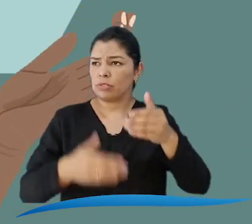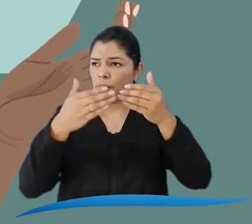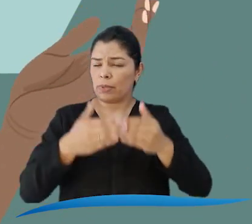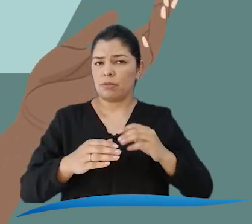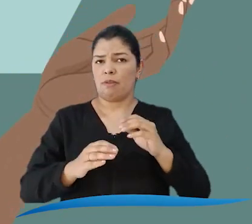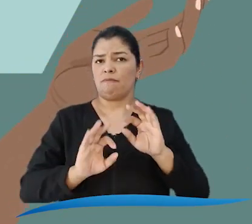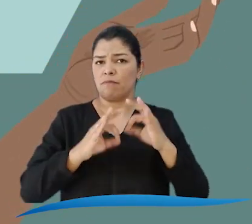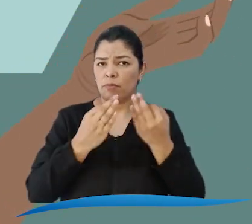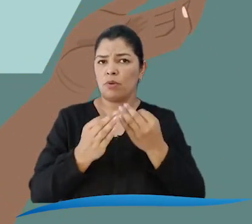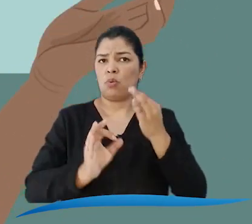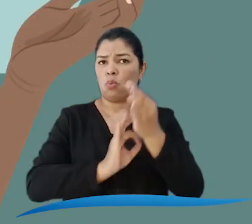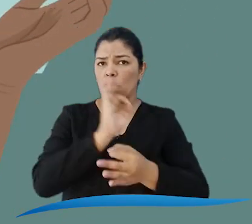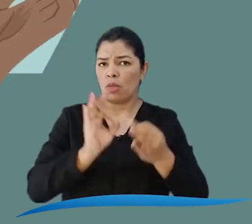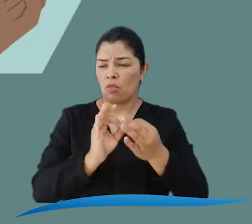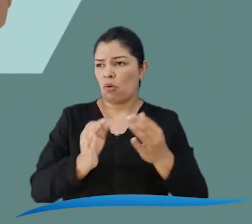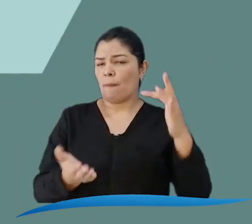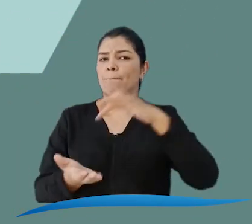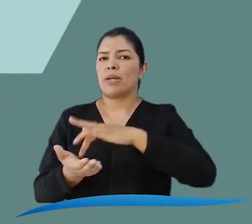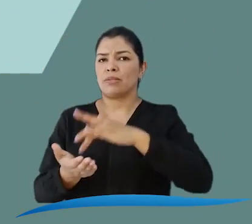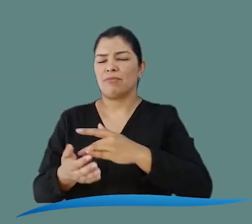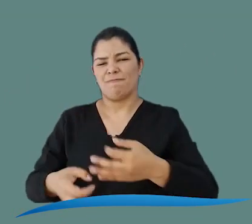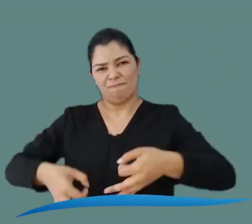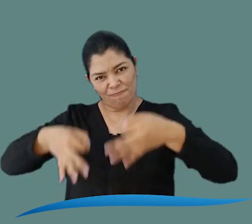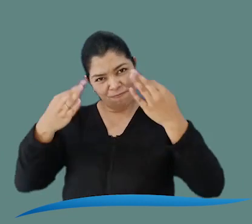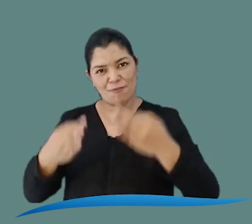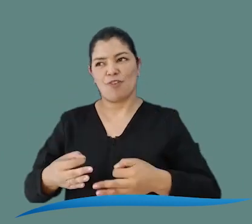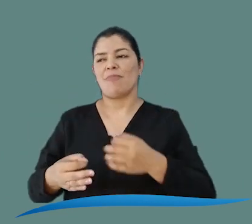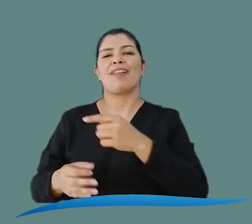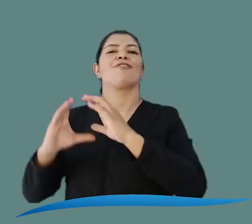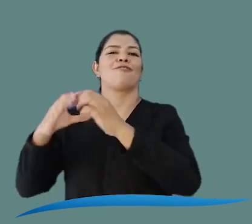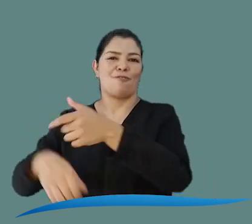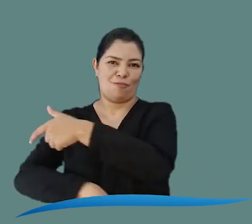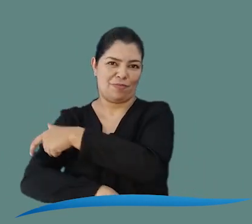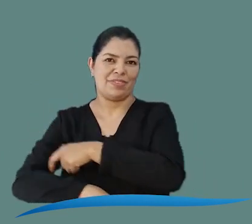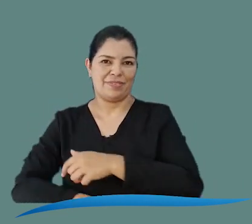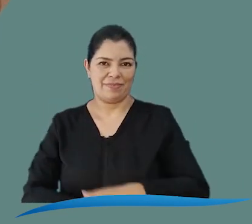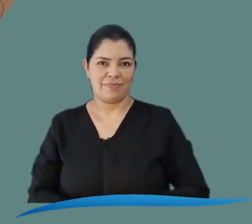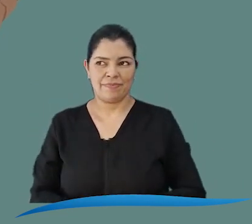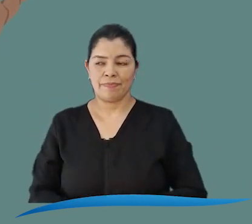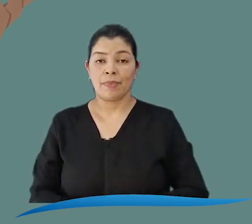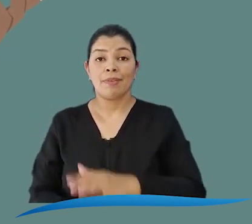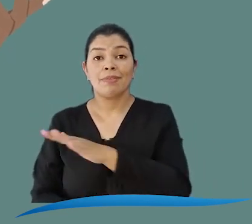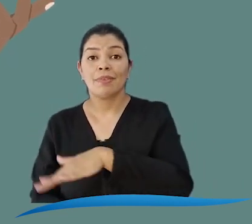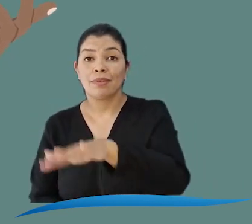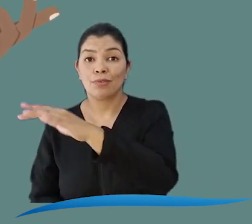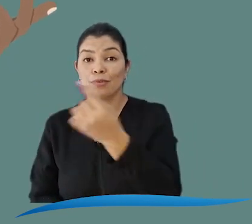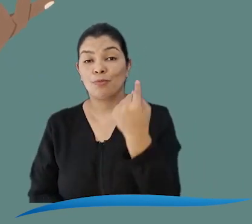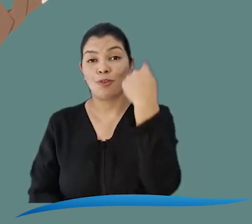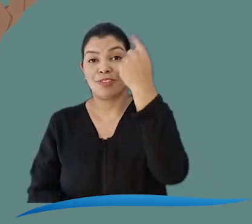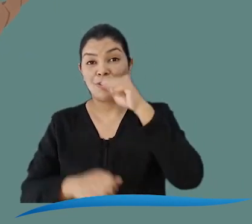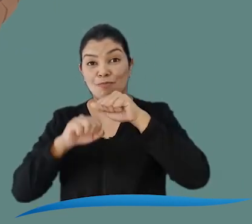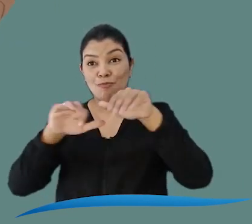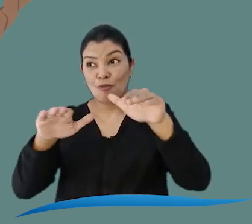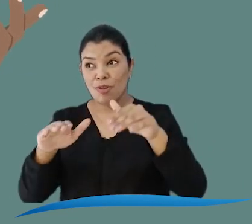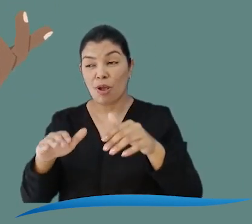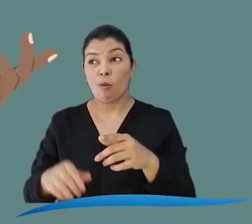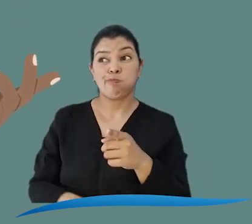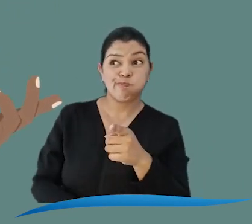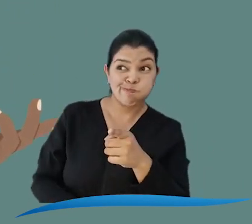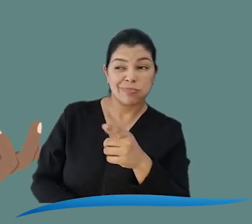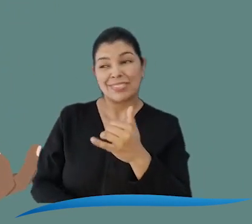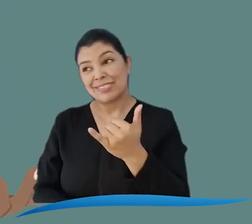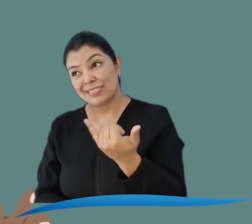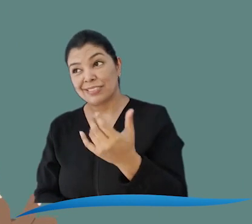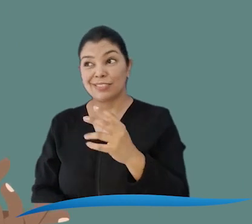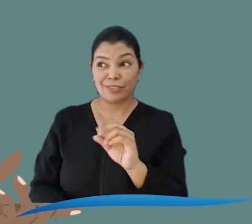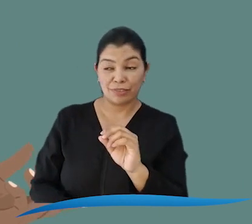discapacidad y sus familias o cuidadores. Y reconoce el estado del proceso de la política pública de discapacidad en